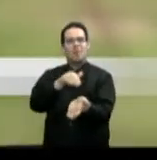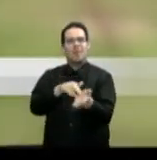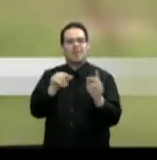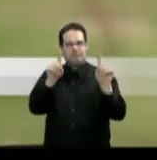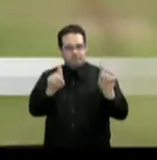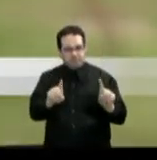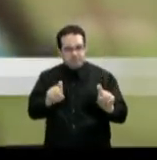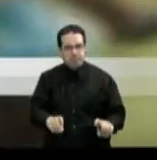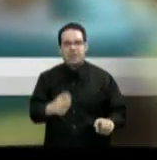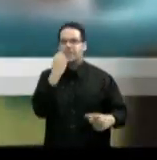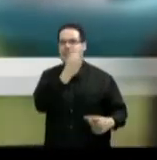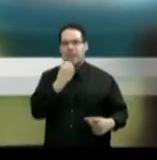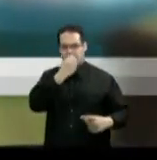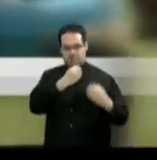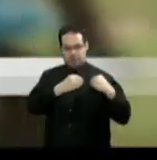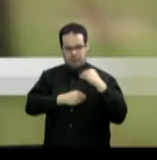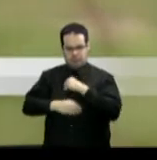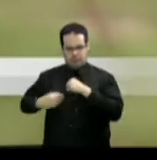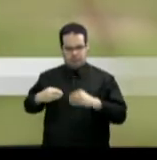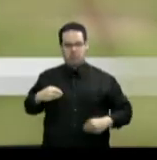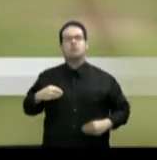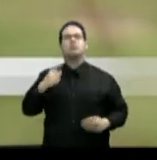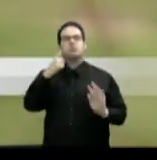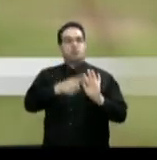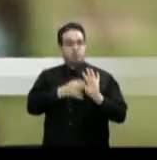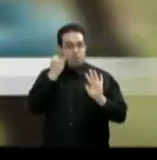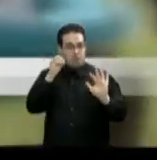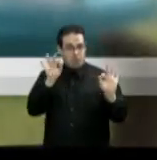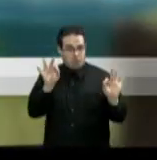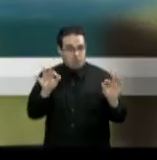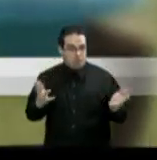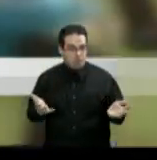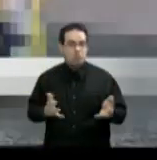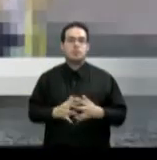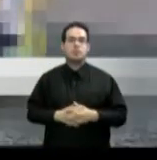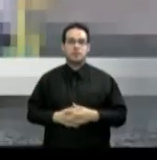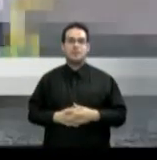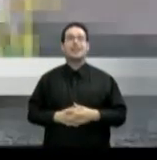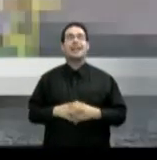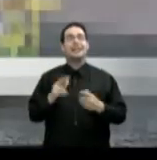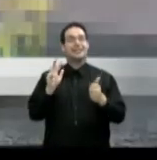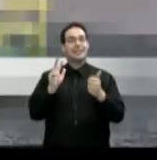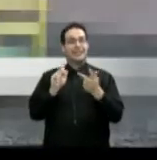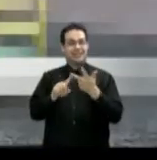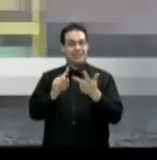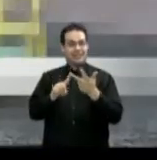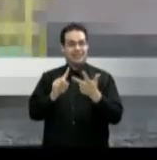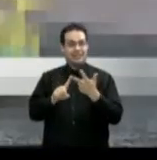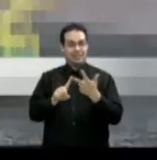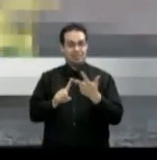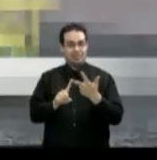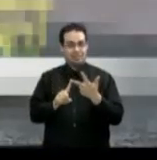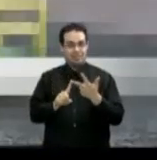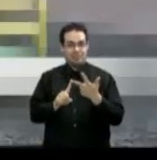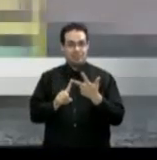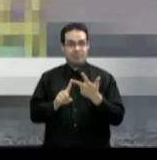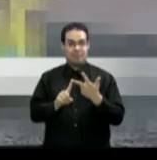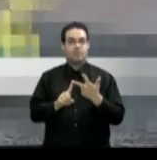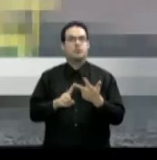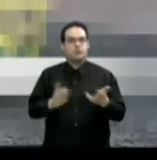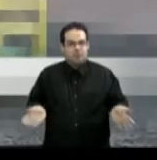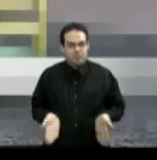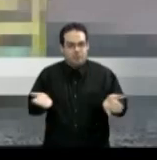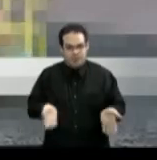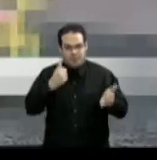de su condición de salud la tercera fase es la de ejecución en la que se fomenta la actividad física así como los buenos